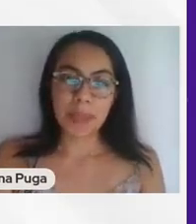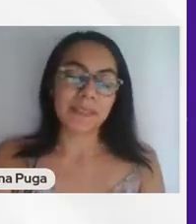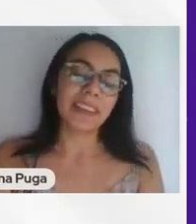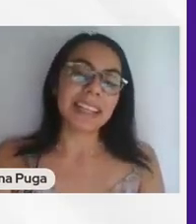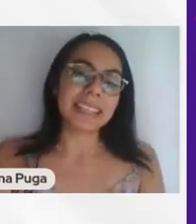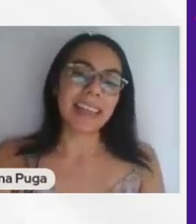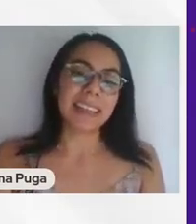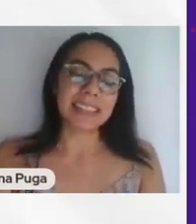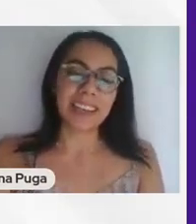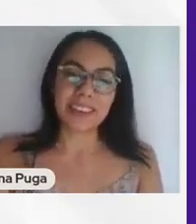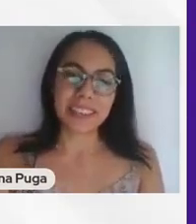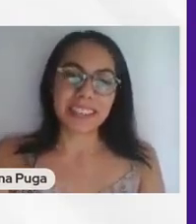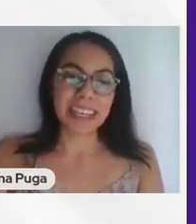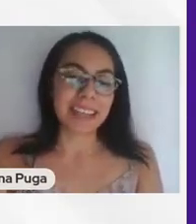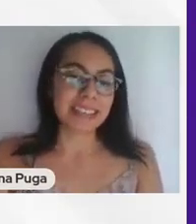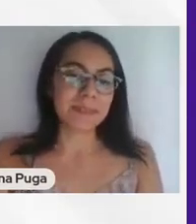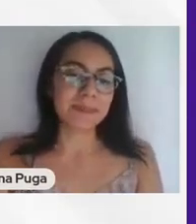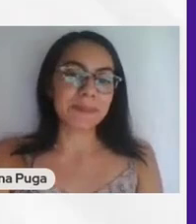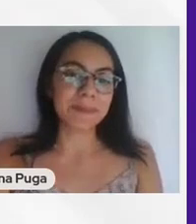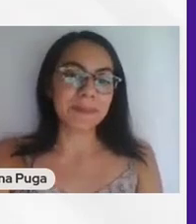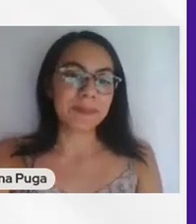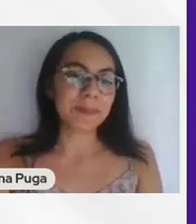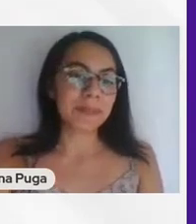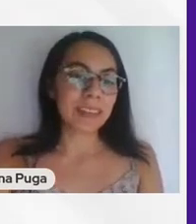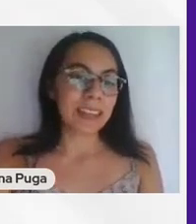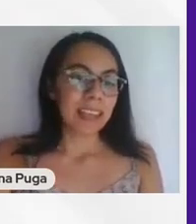Muy bien, felicidades, chicos y chicas.